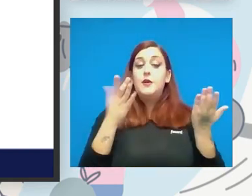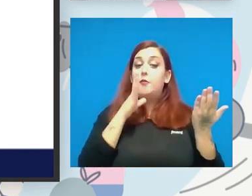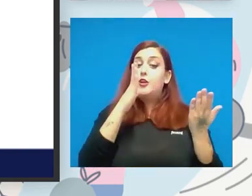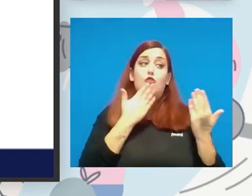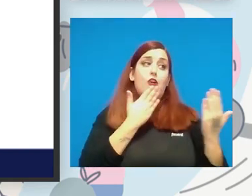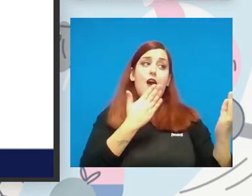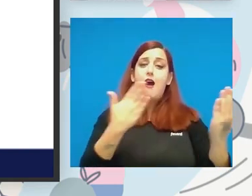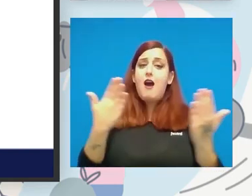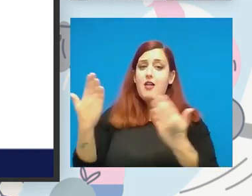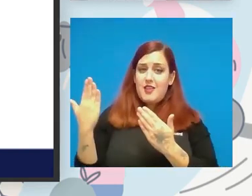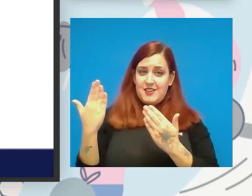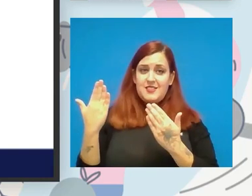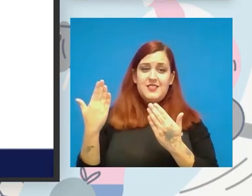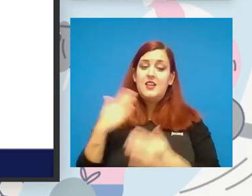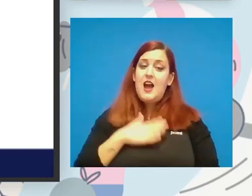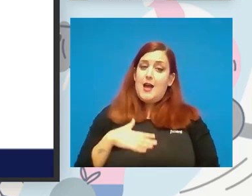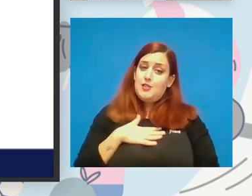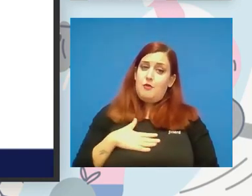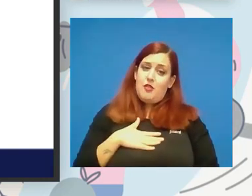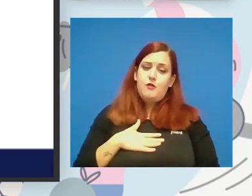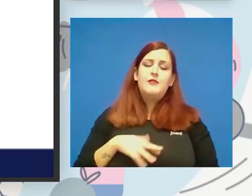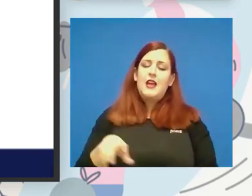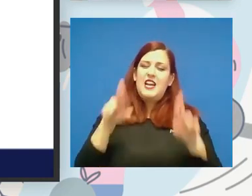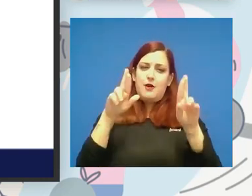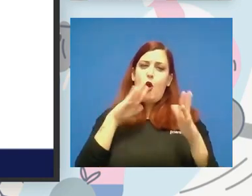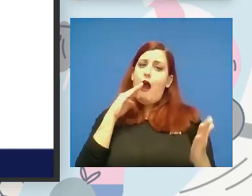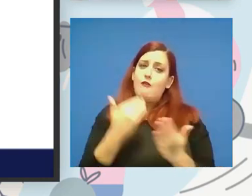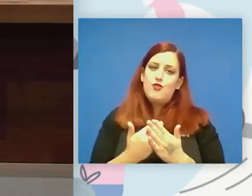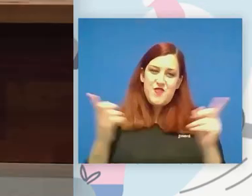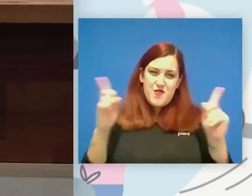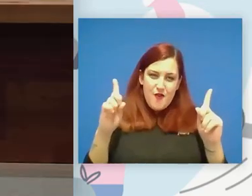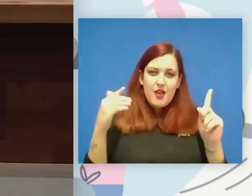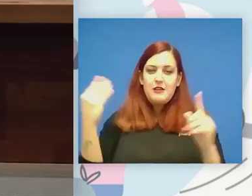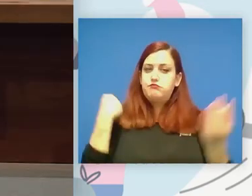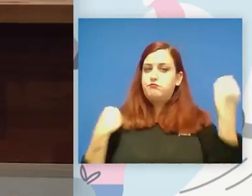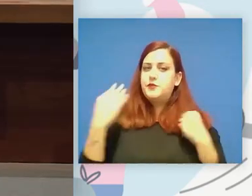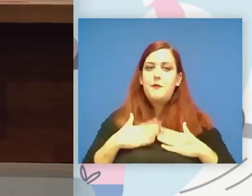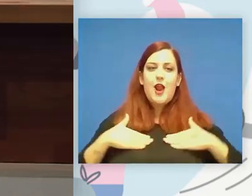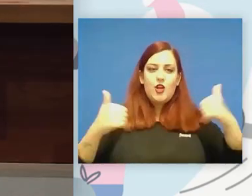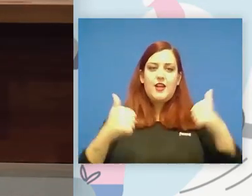agradecimientos y ha sido un placer espero no haberos aburrido mucho y estamos a vuestra disposición para lo que me interesa